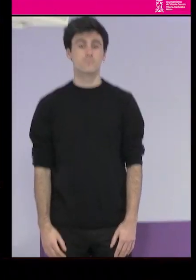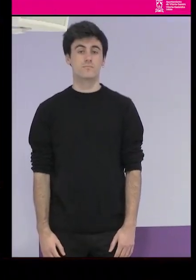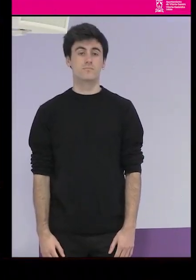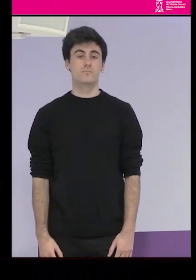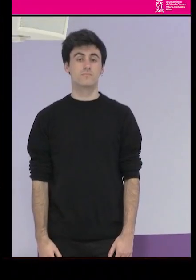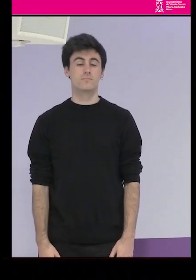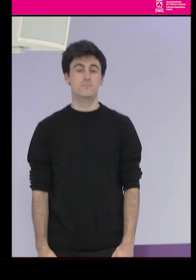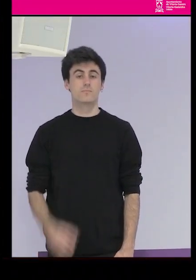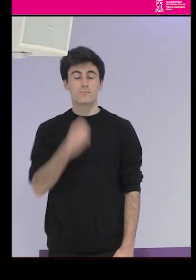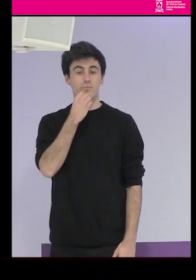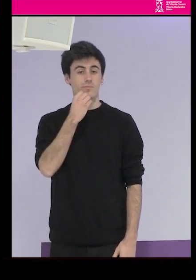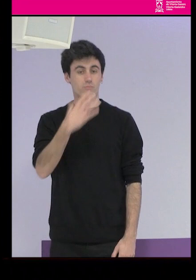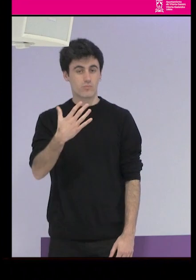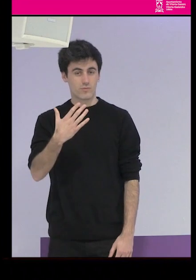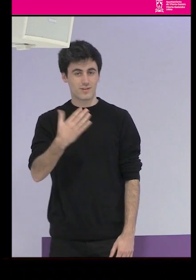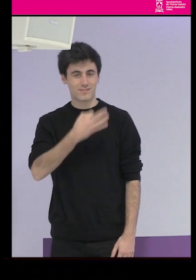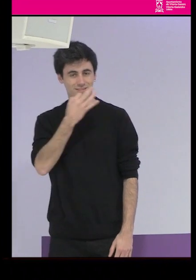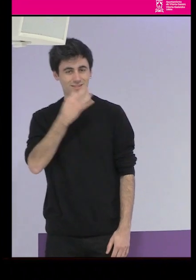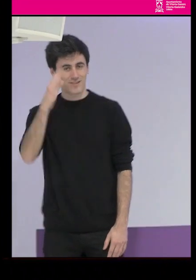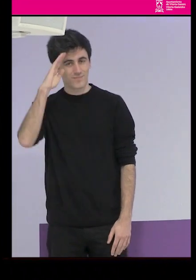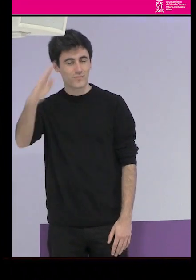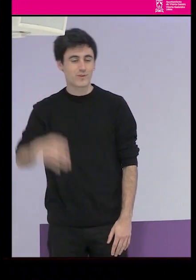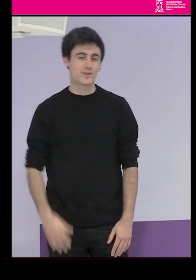Kaixo, Arratxa, León,